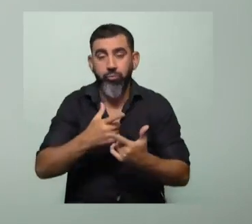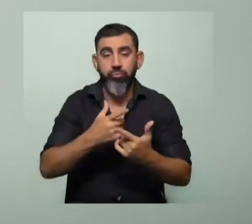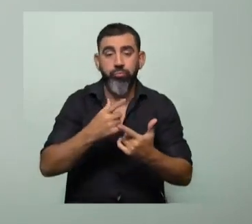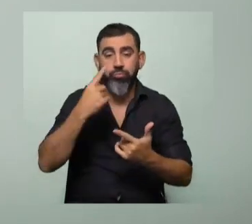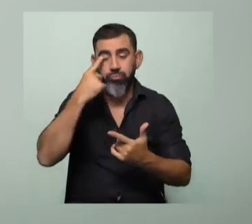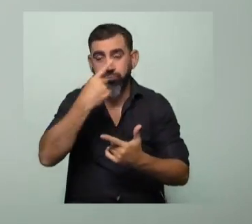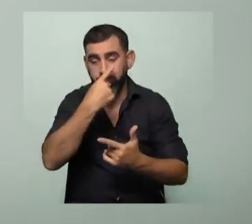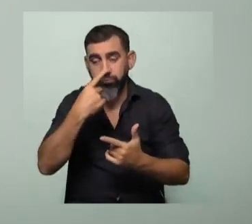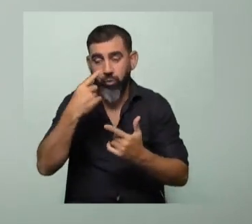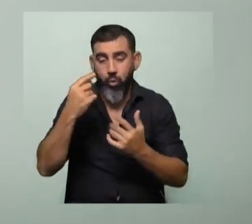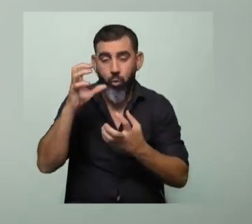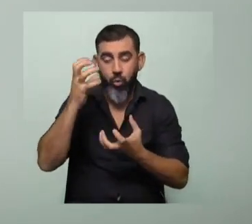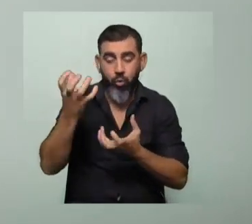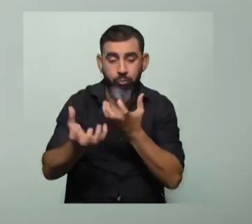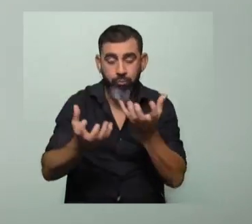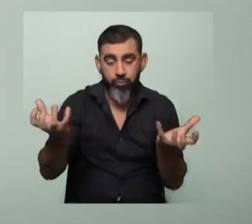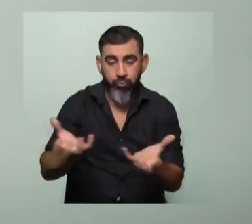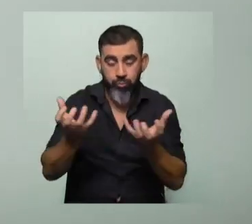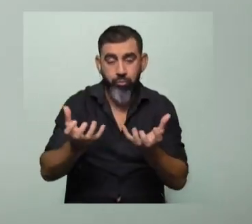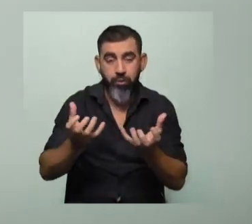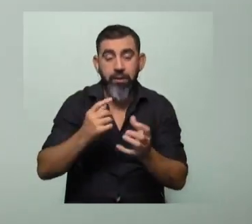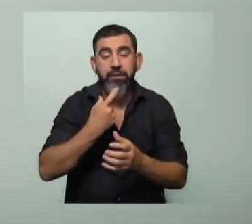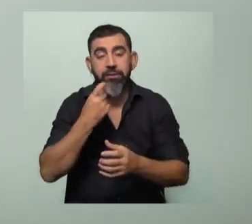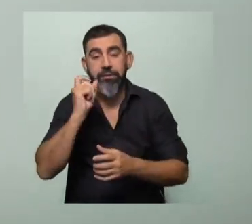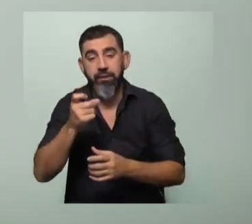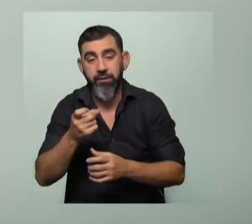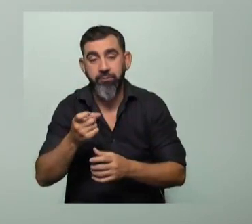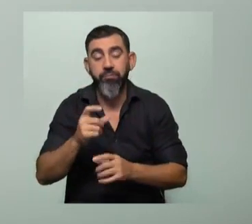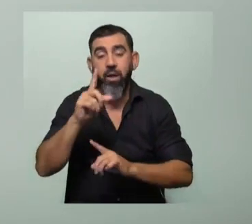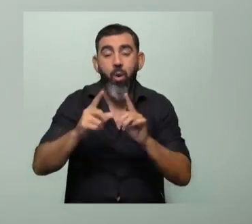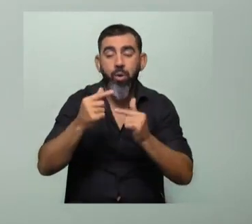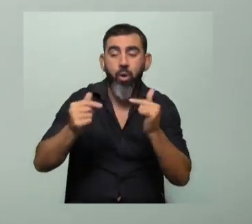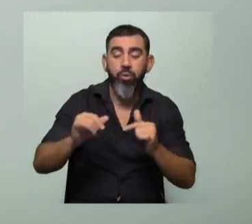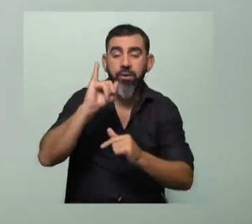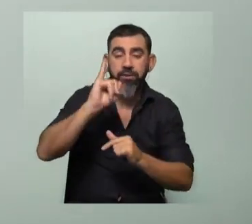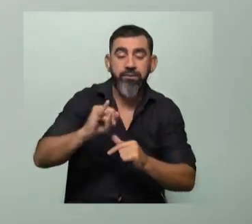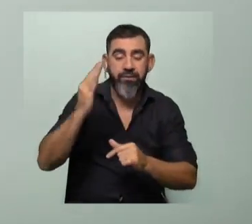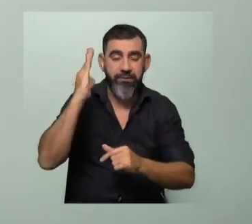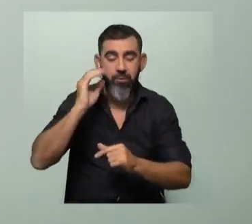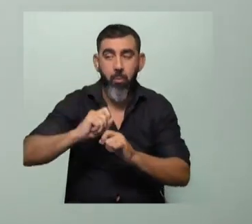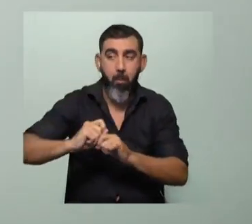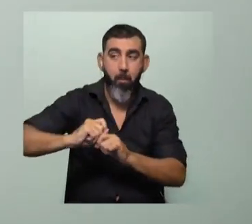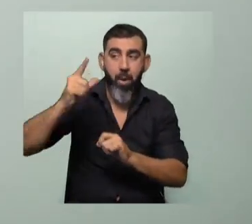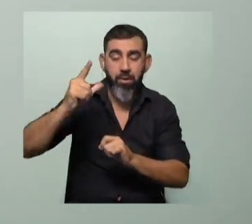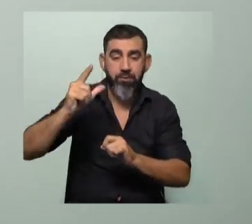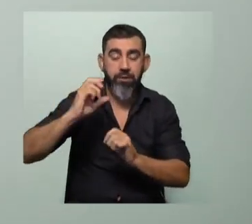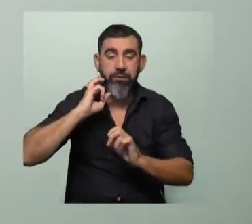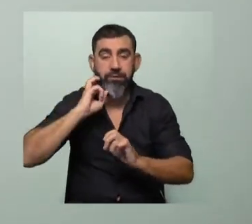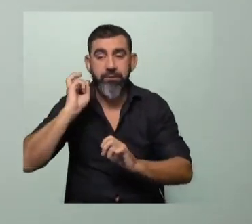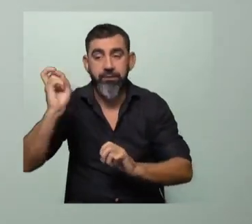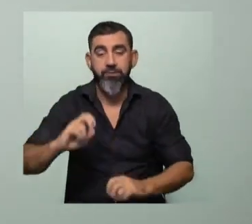pupila y parámetros sanguíneos. Entonces, por ejemplo, el cortisol, algunos mediadores que sí sabemos que aumentan en estrés.